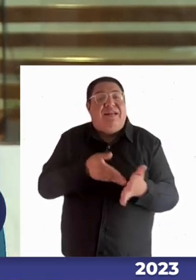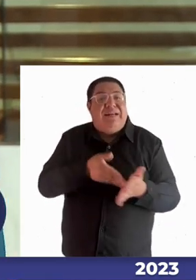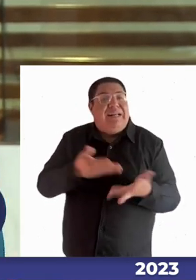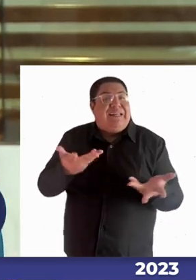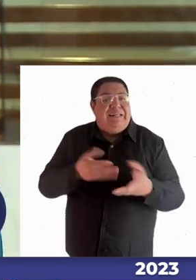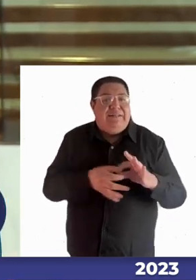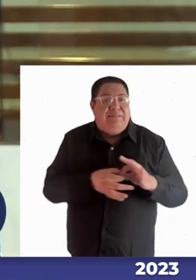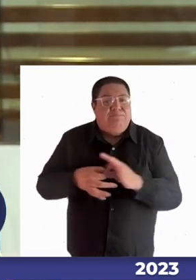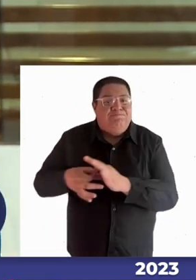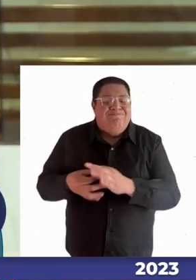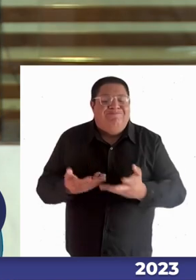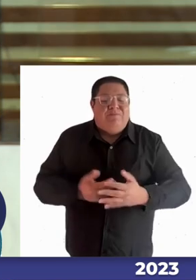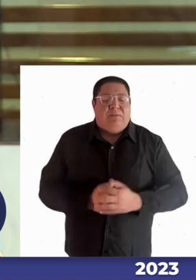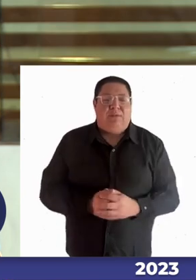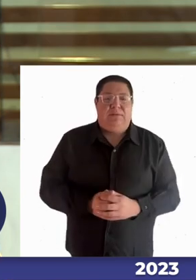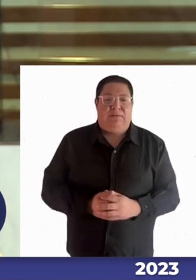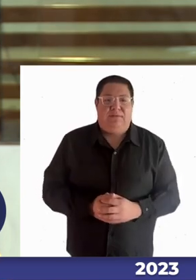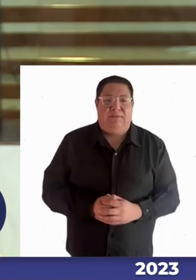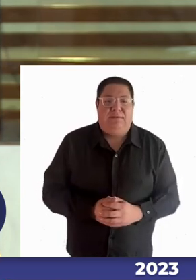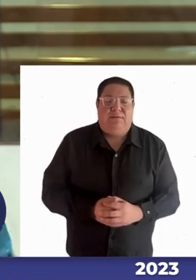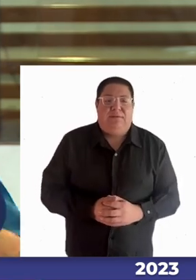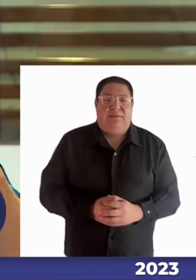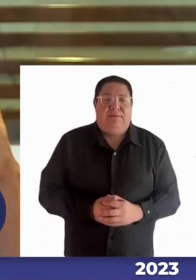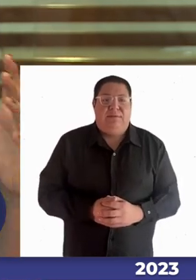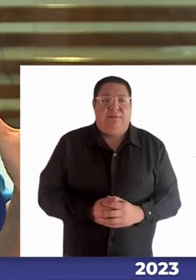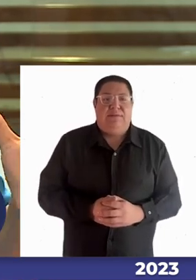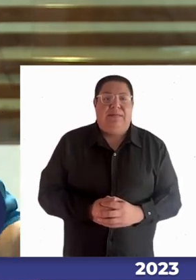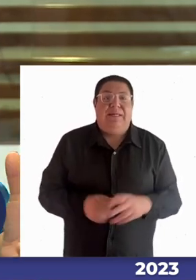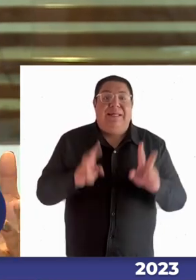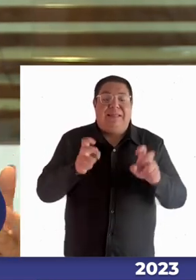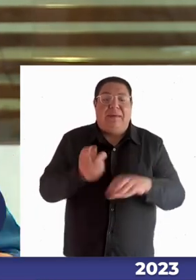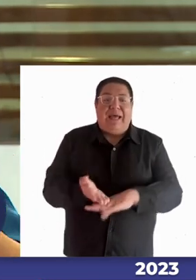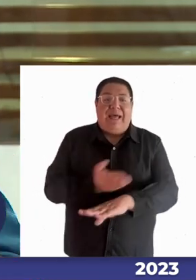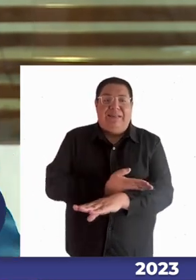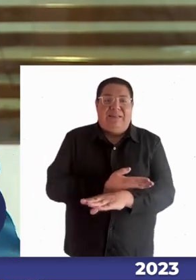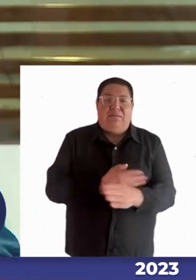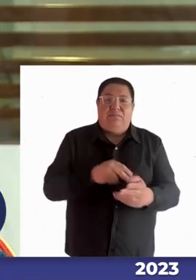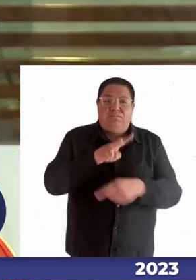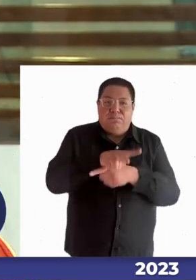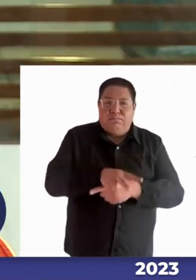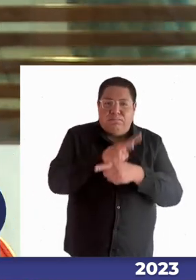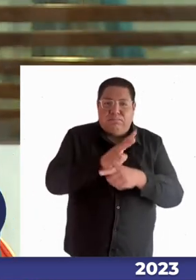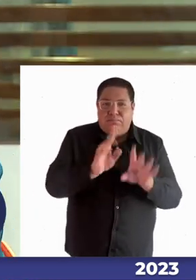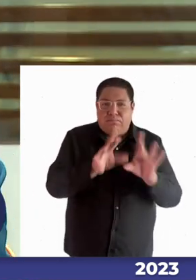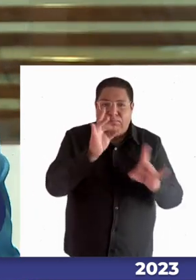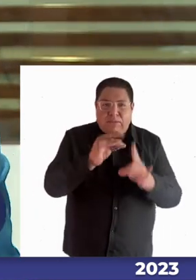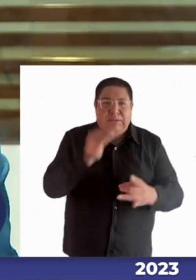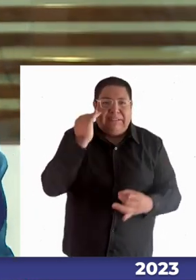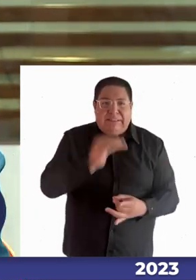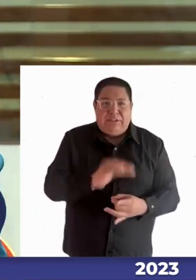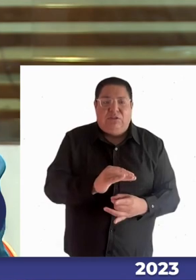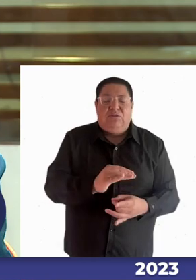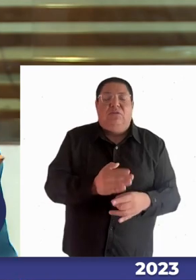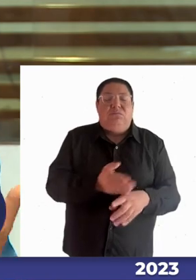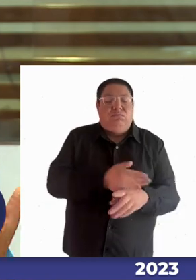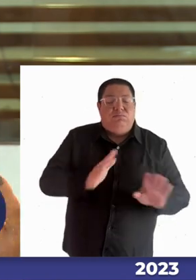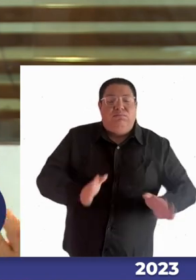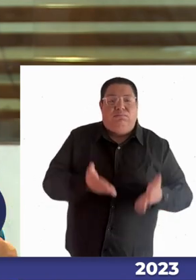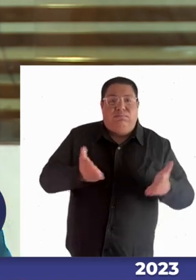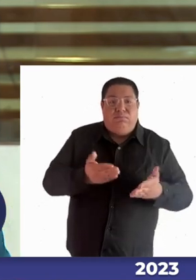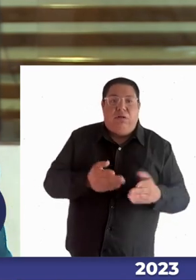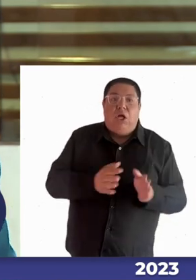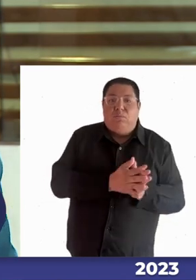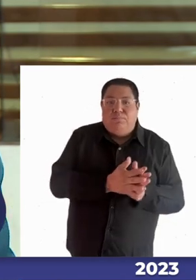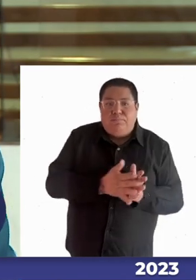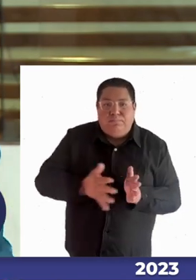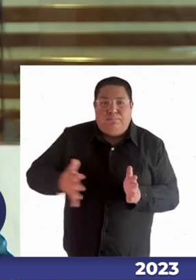es la estimulación temprana y el proceso continuo que se genera para llegar a la universidad porque finalmente claro podemos